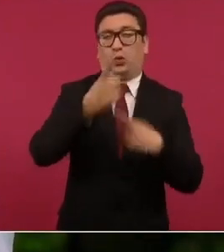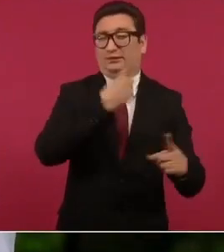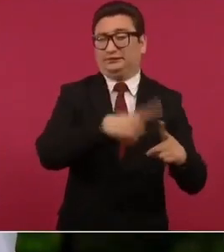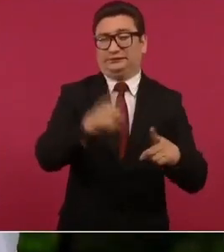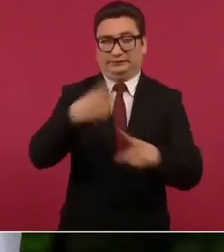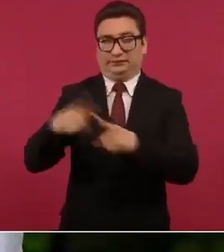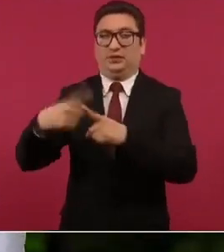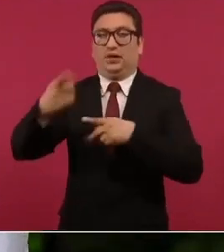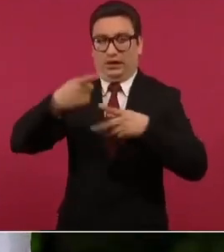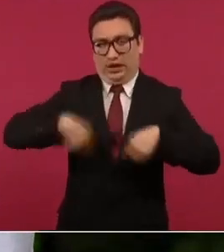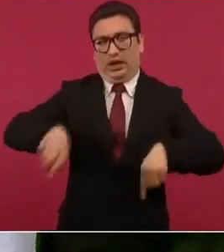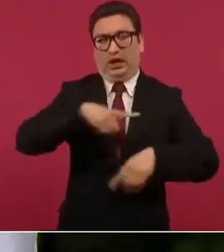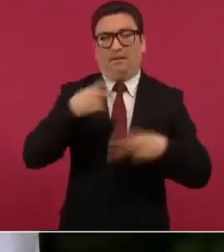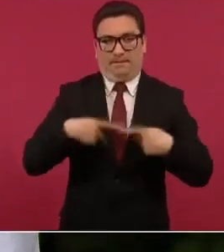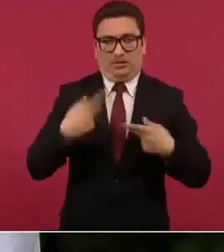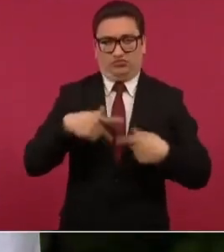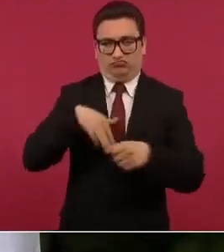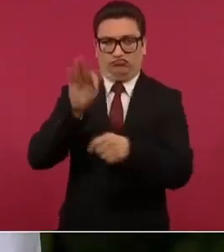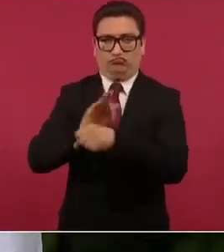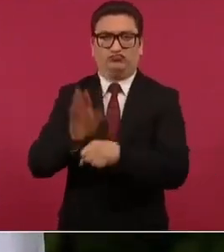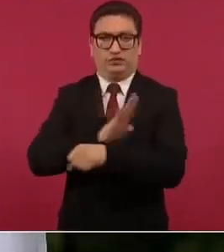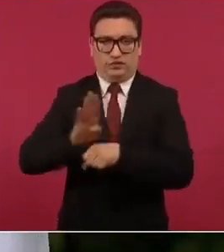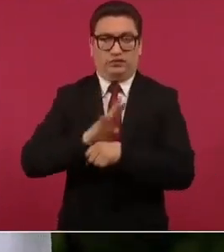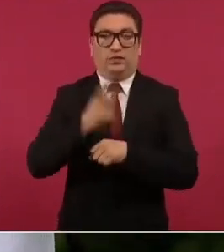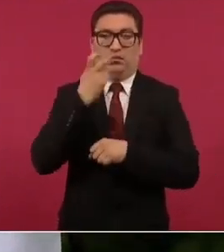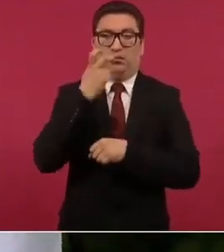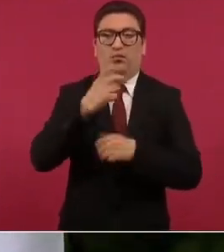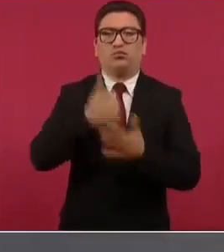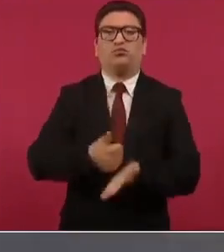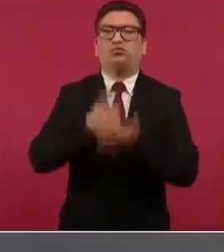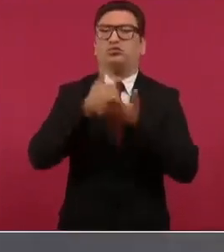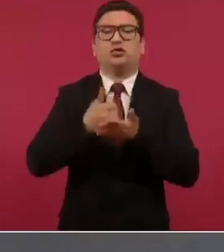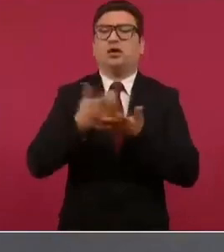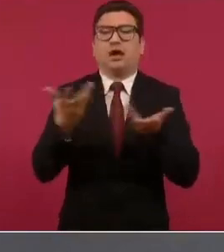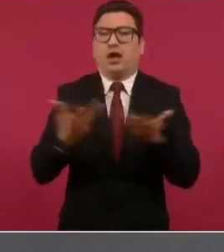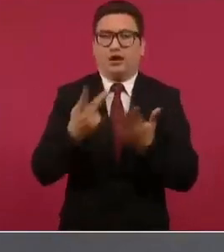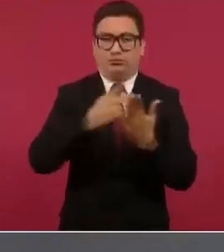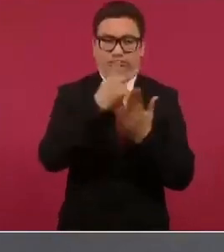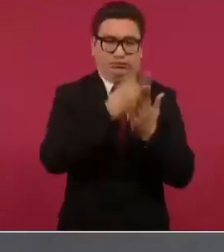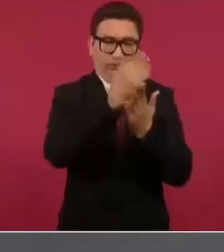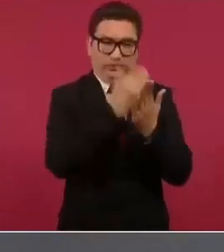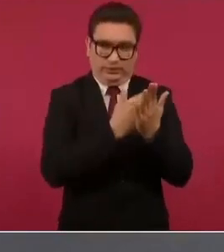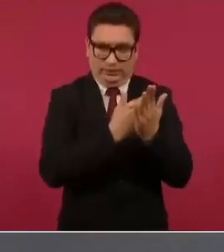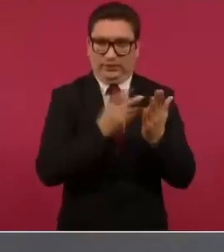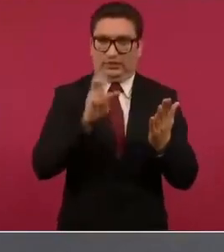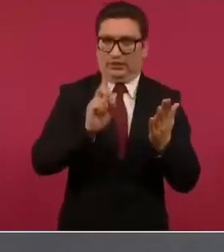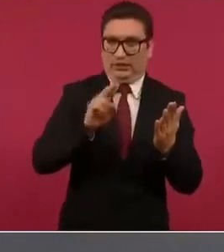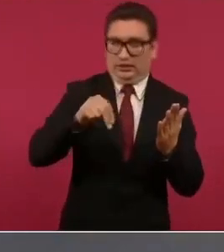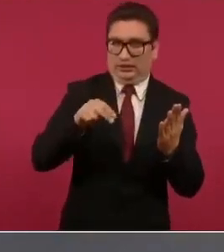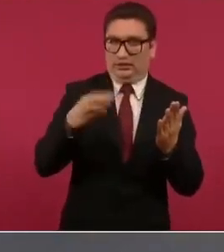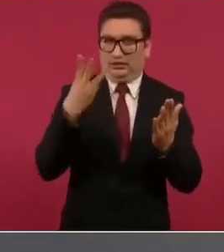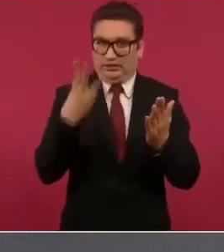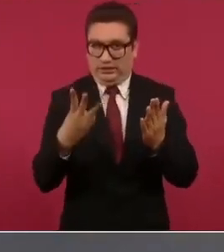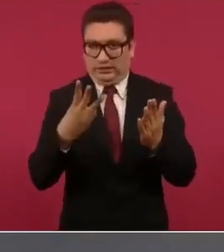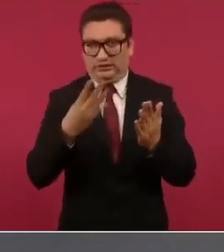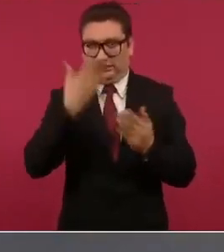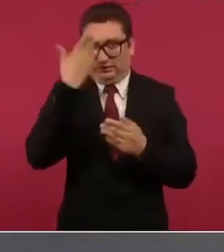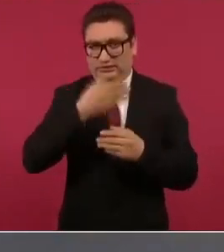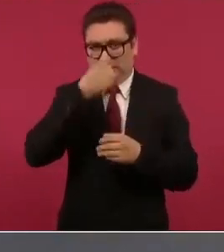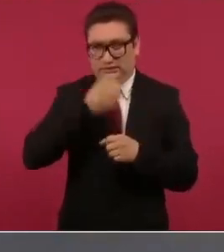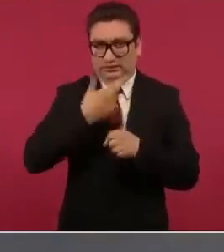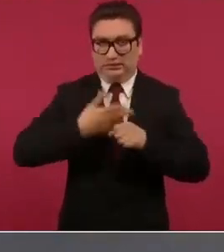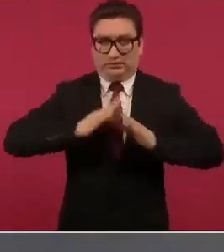en ello han sido de gran ayuda los planes DN3 de la Secretaría de la